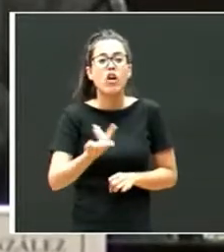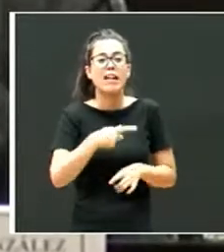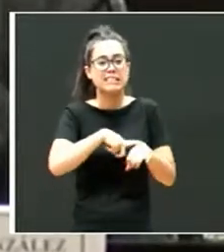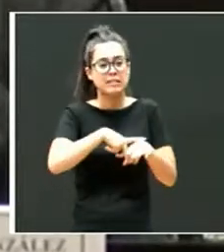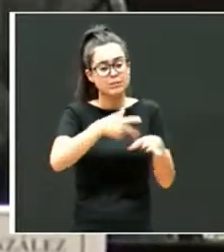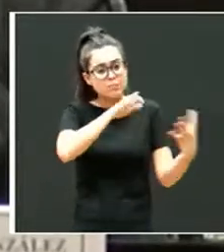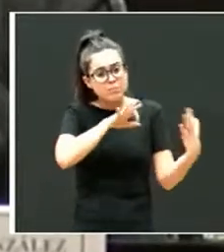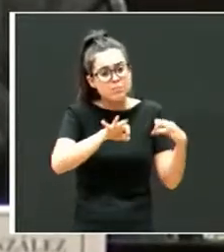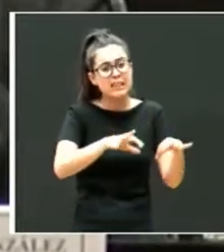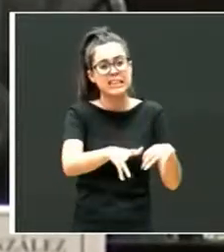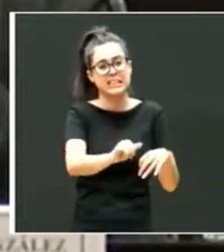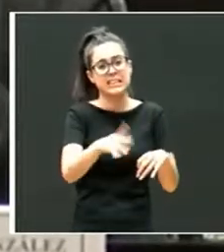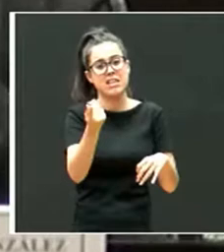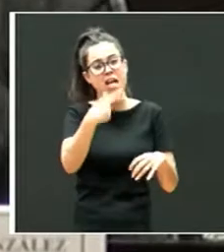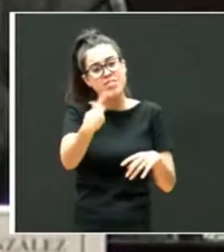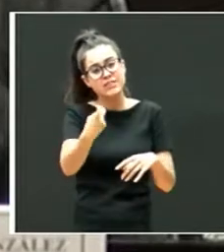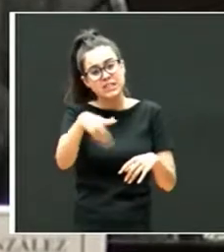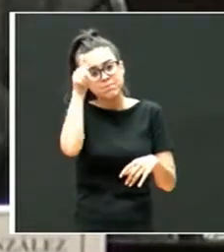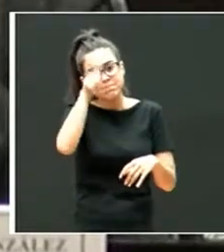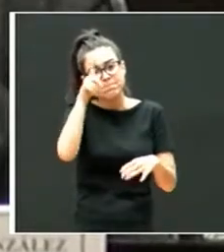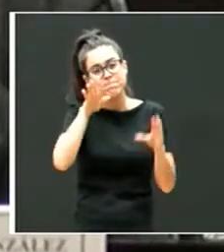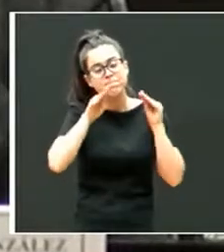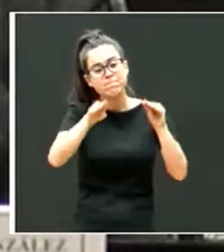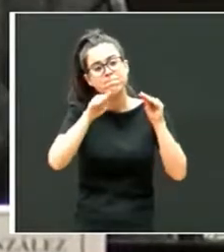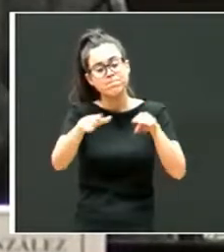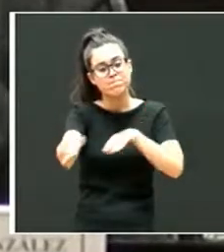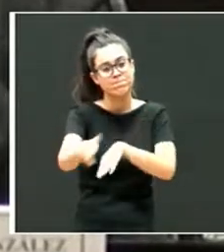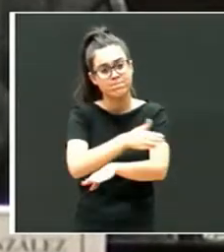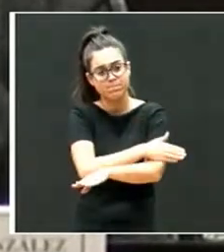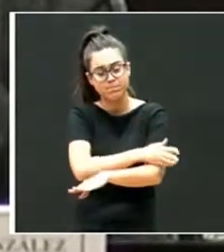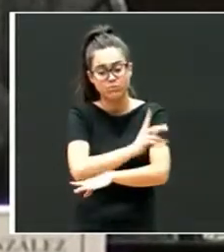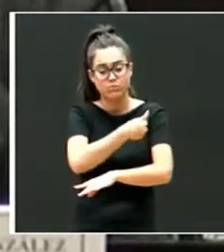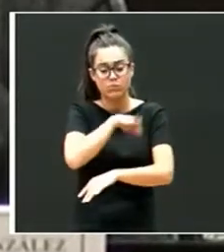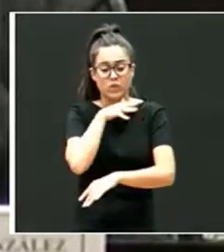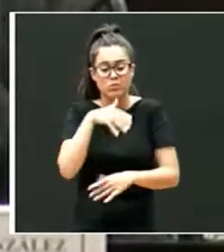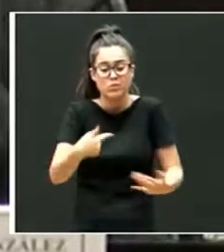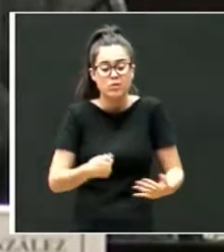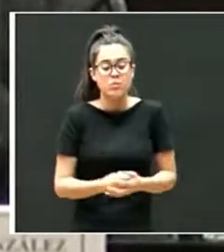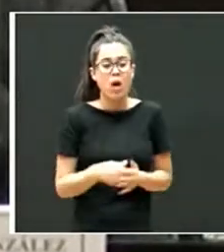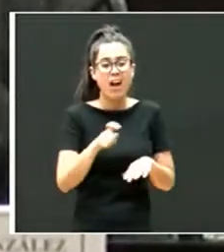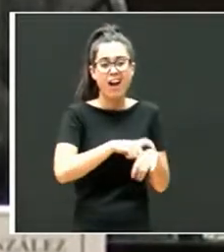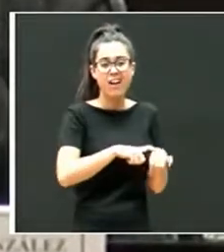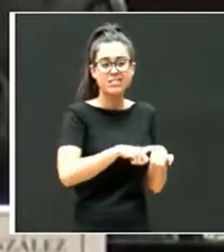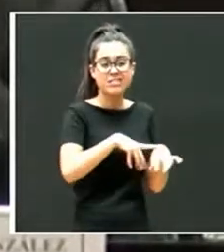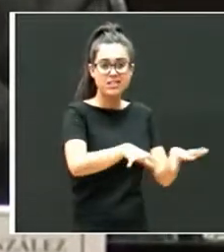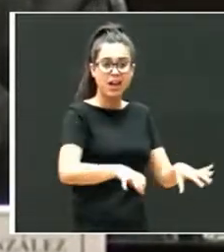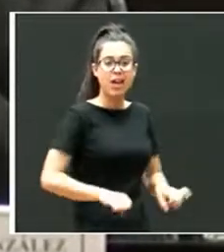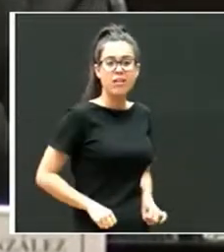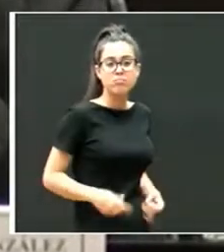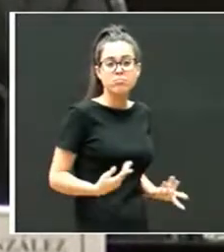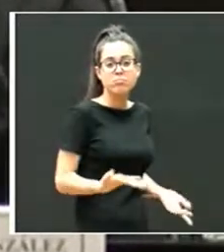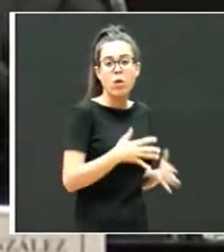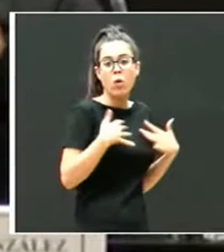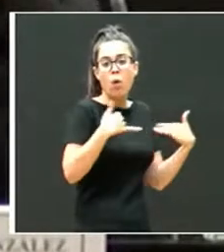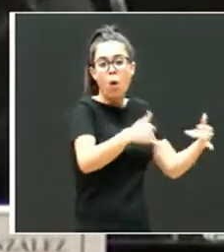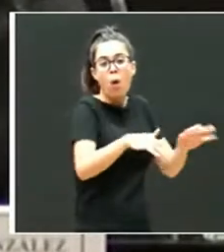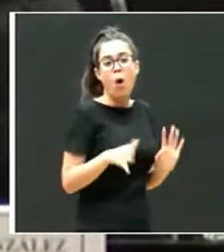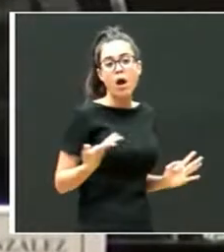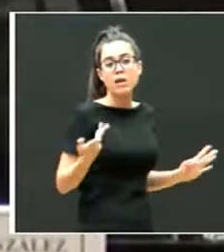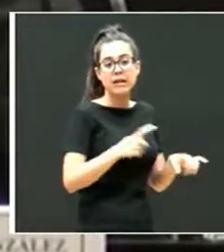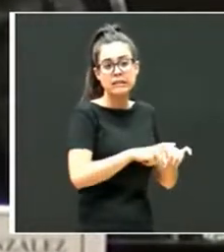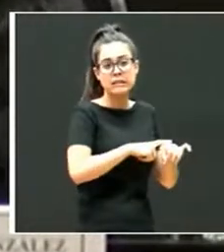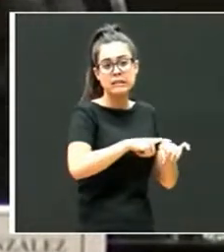cosas que hoy se han dicho en relación con los niños adoptados se pueden decir de cualquier niño que necesita ser atendido por el sistema de protección